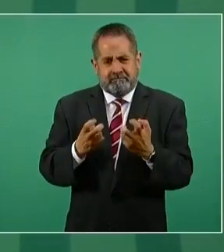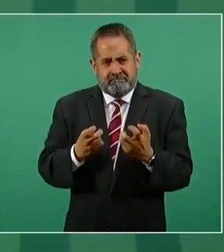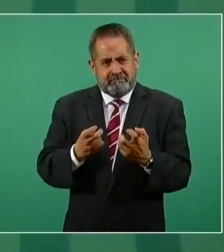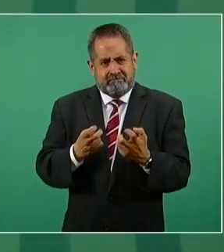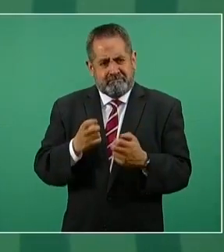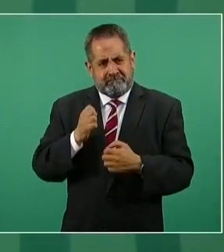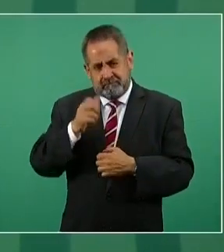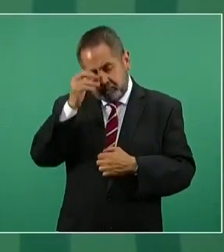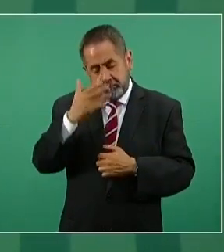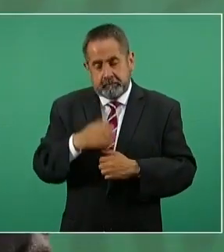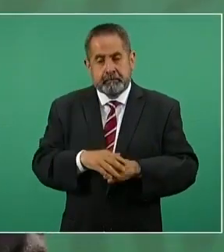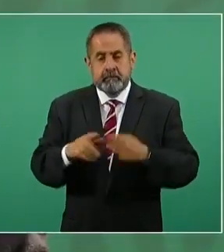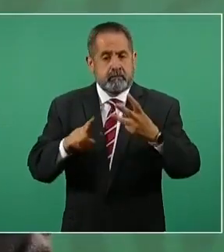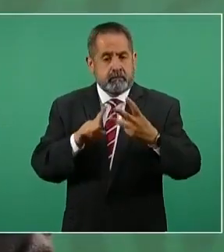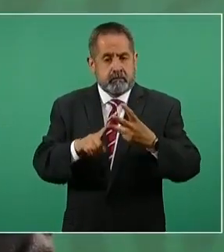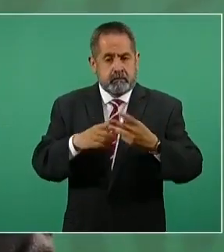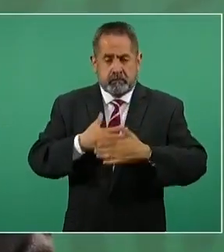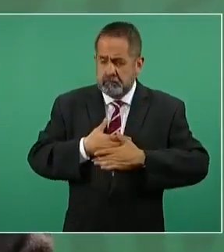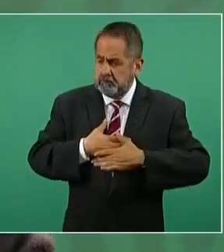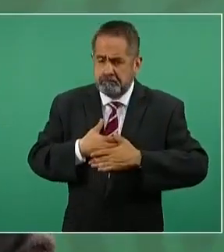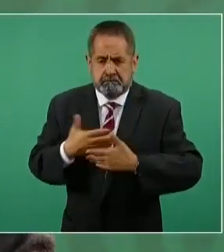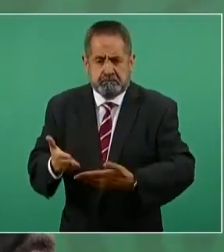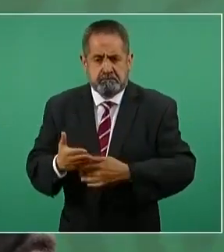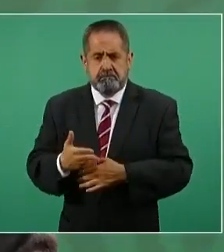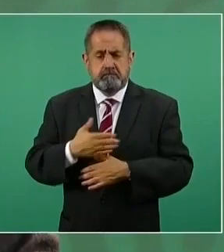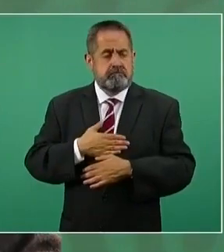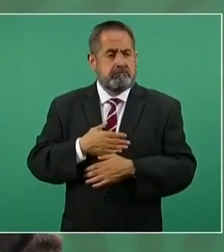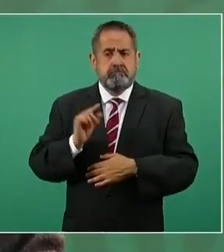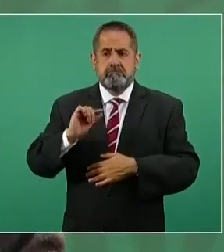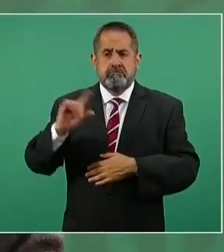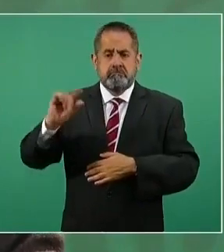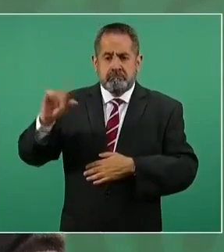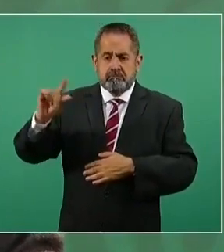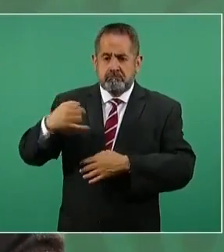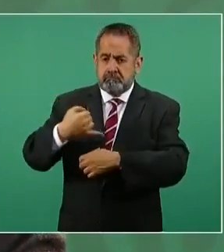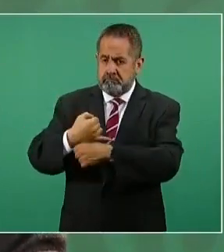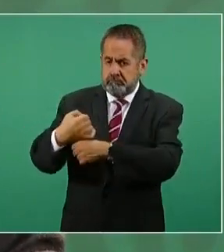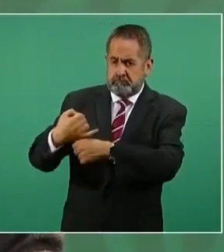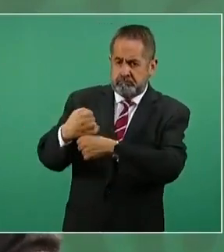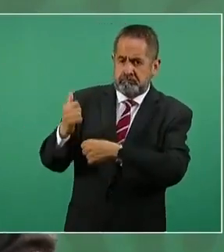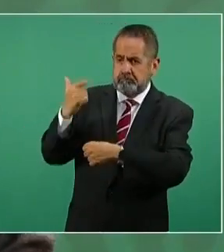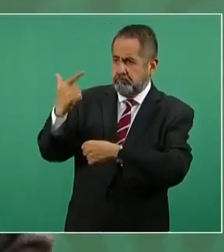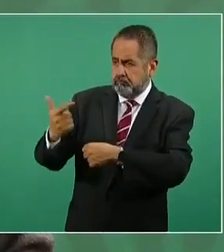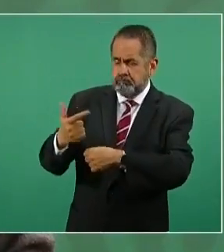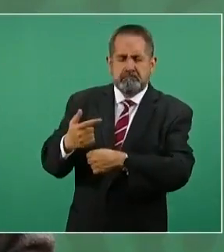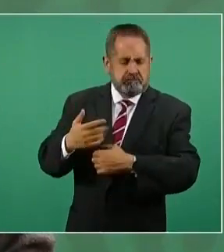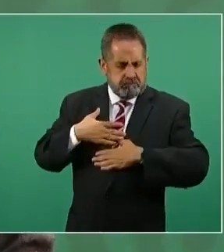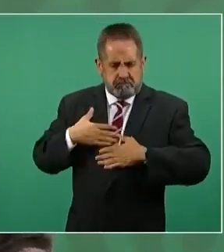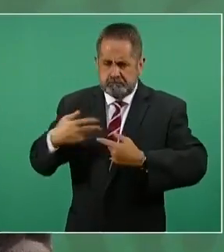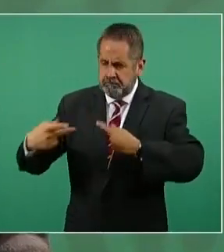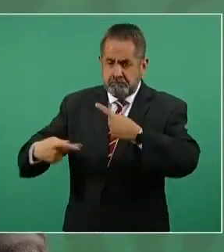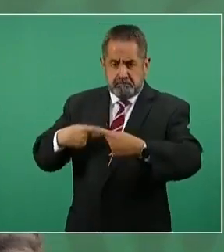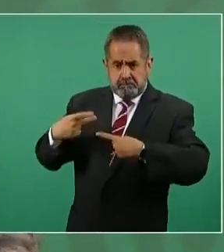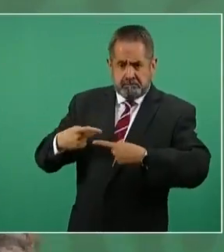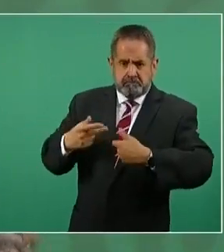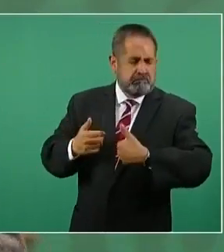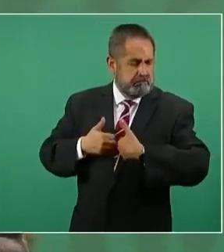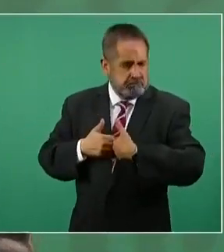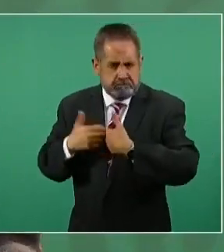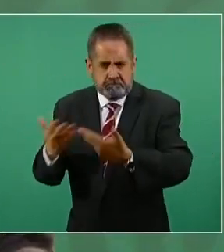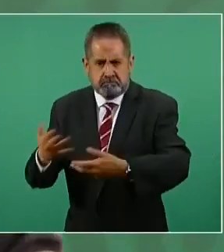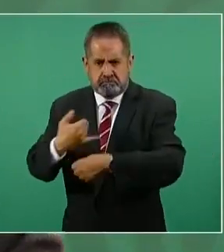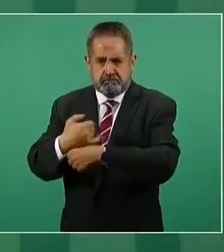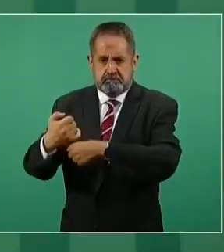Y tercero, ponerme a disposición de las autoridades en todo lo que sea necesario para esclarecer y para que